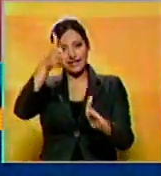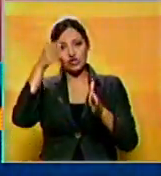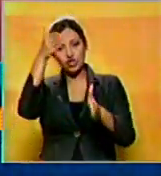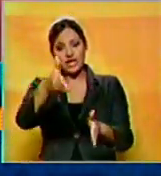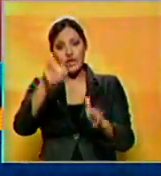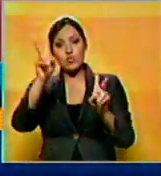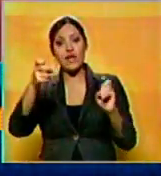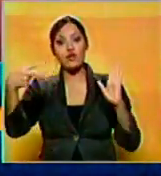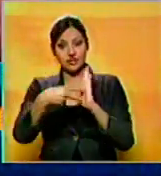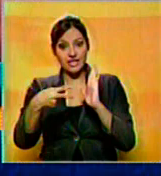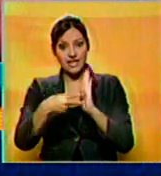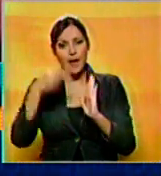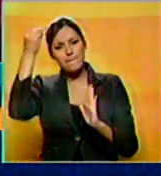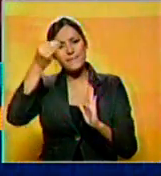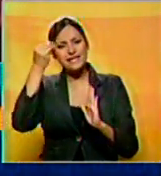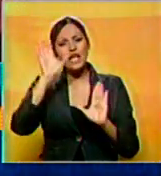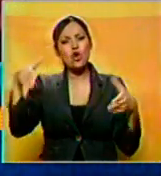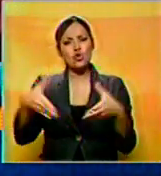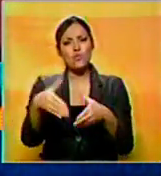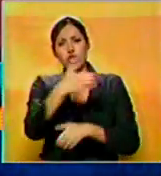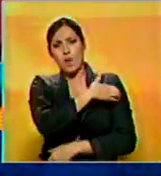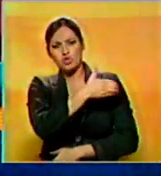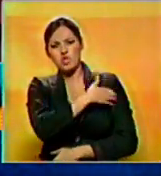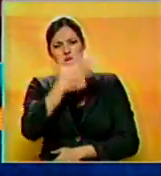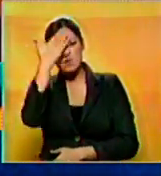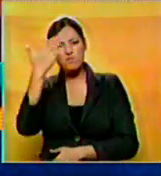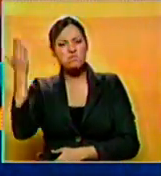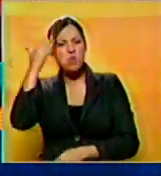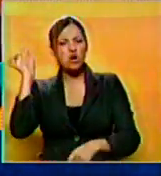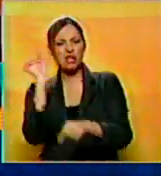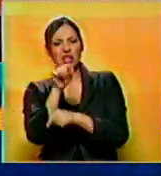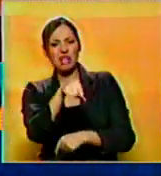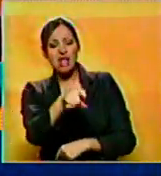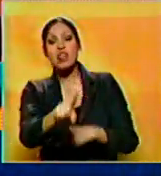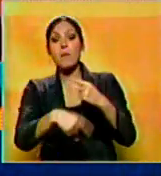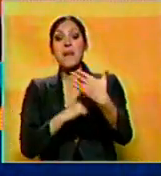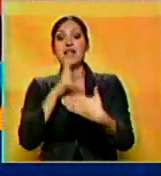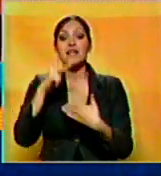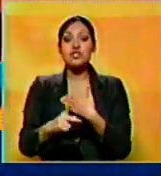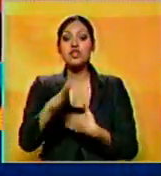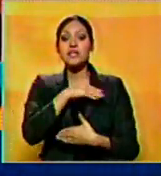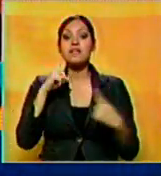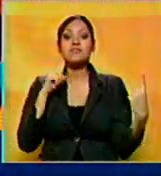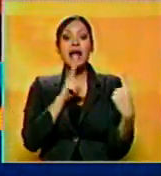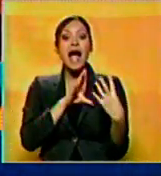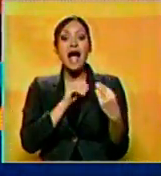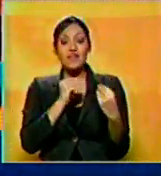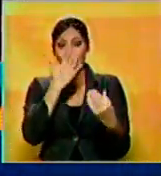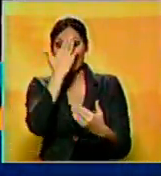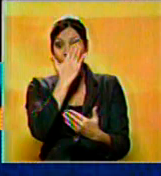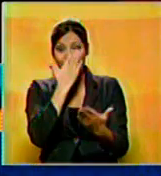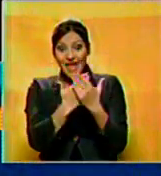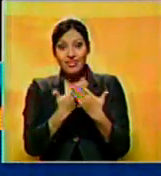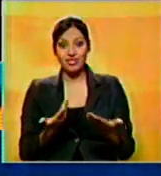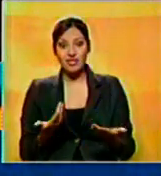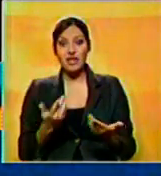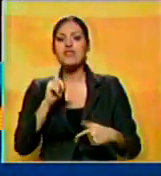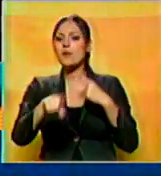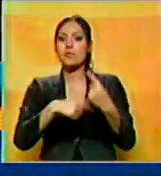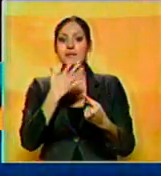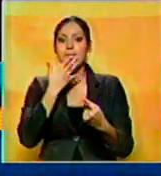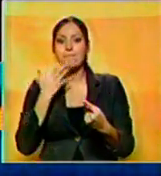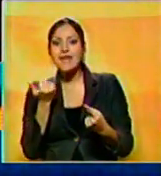régimen sirio calificó a los grupos opositores de hipócritas luego de que se planeara una conversación cara a cara que luego fue